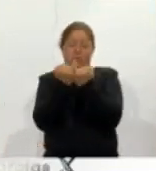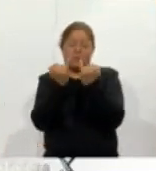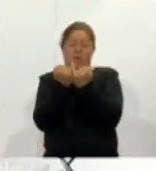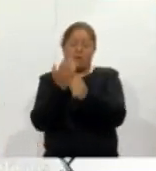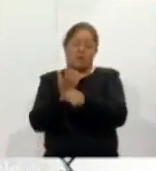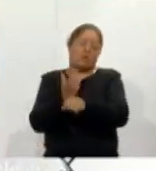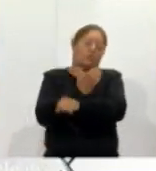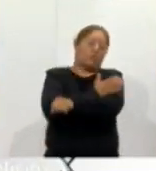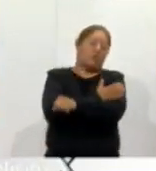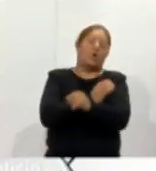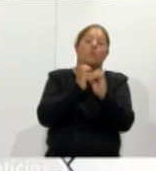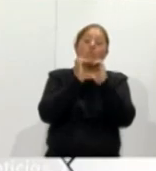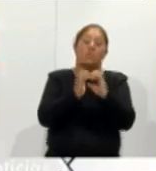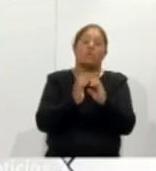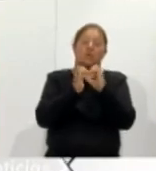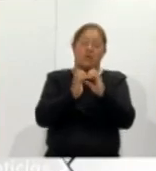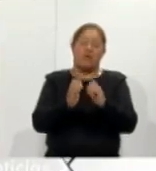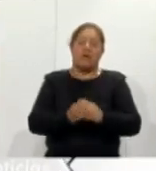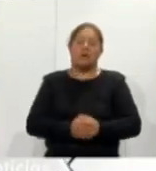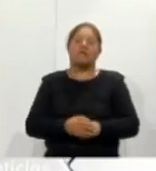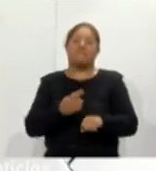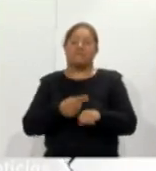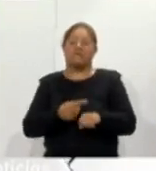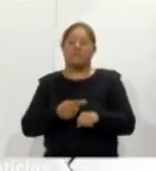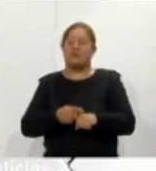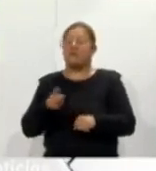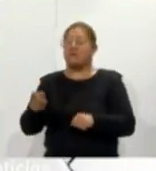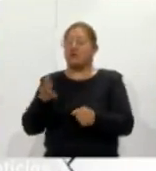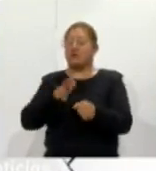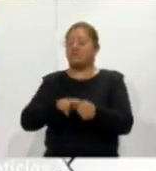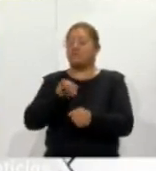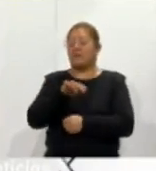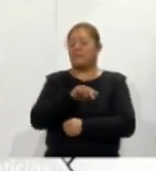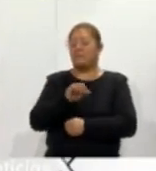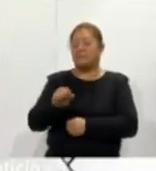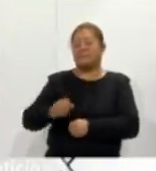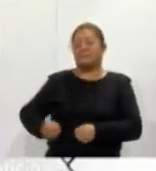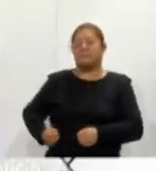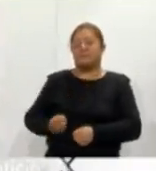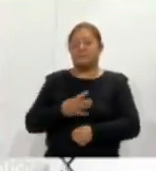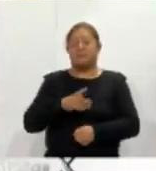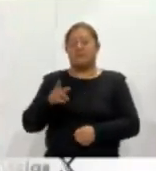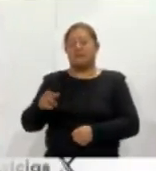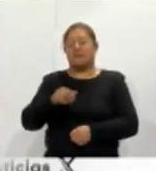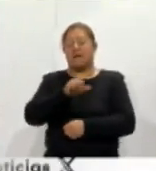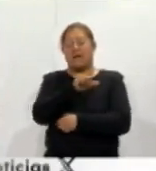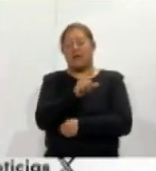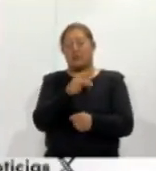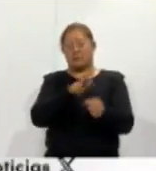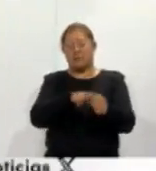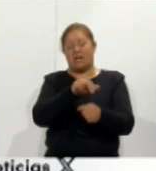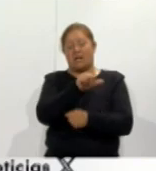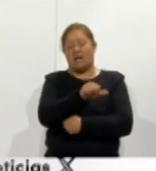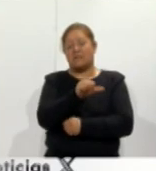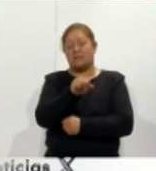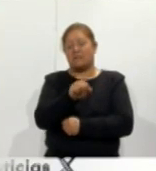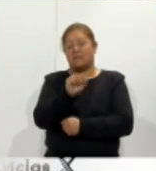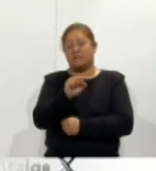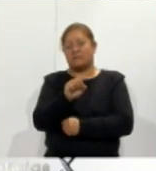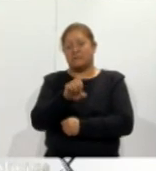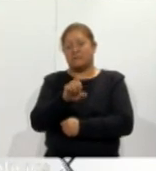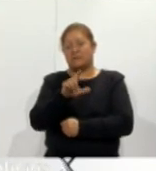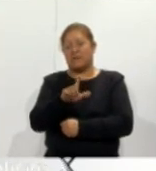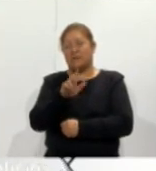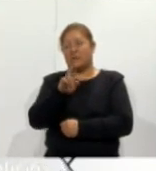general IMSS Bienestar de Tlaxcala licenciado Anselmo Cervantes Hernández se realizó la primera caminata por la salud renal Lo que estamos